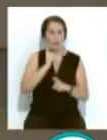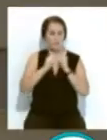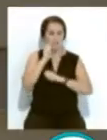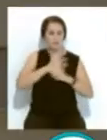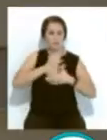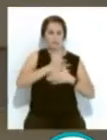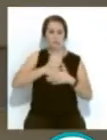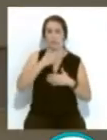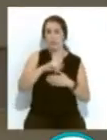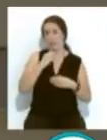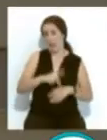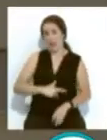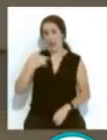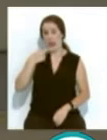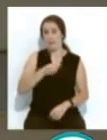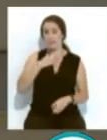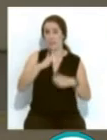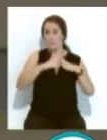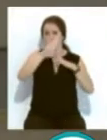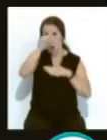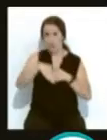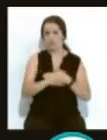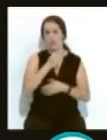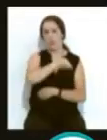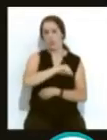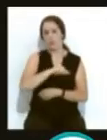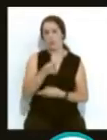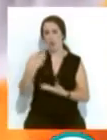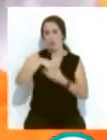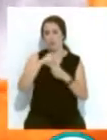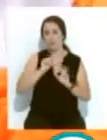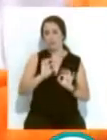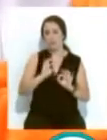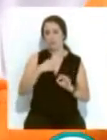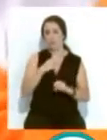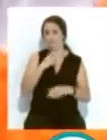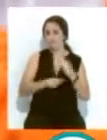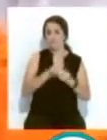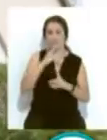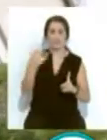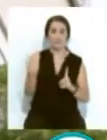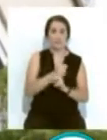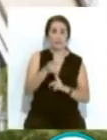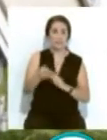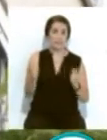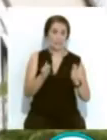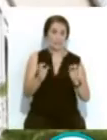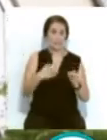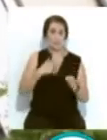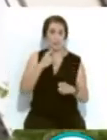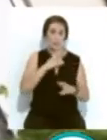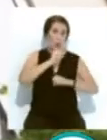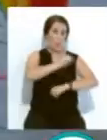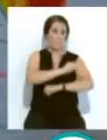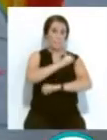Un consuelo y un ánimo general que en esta montaña rusa de emociones a las que nos subimos sin desearlo... ...se trató de encontrar en este tiempo, desde los